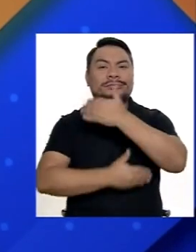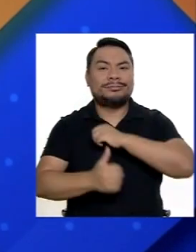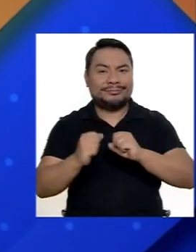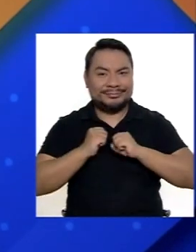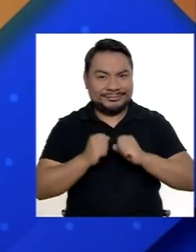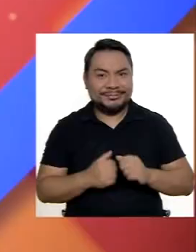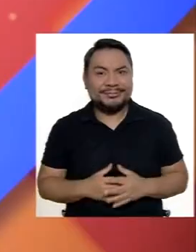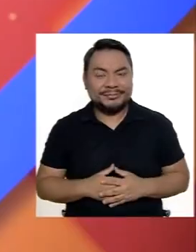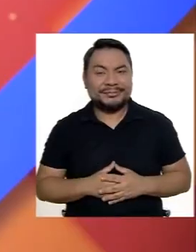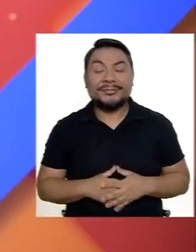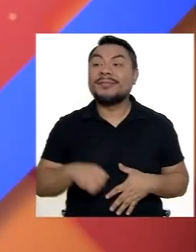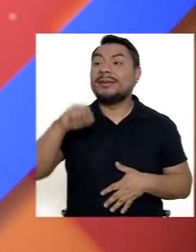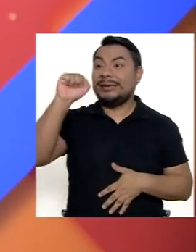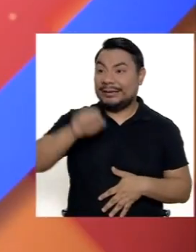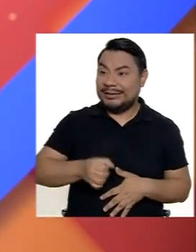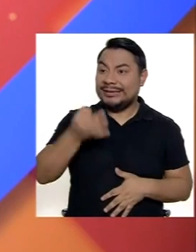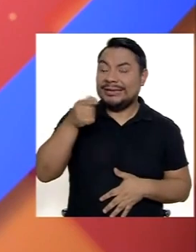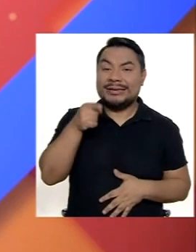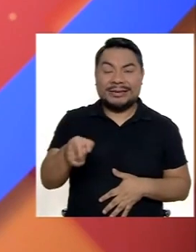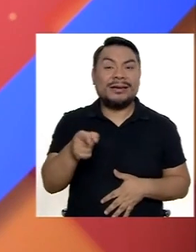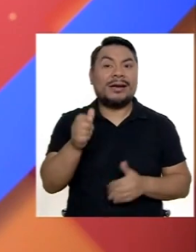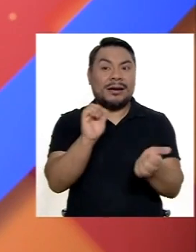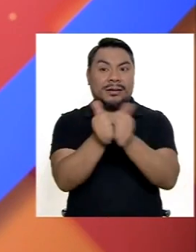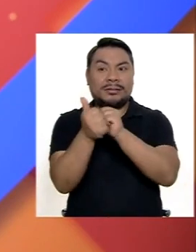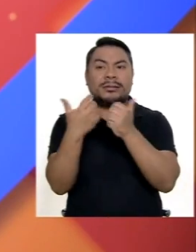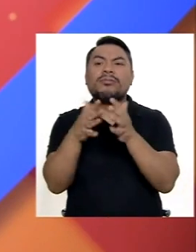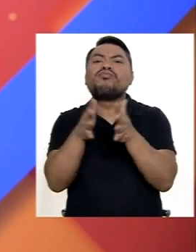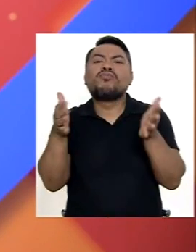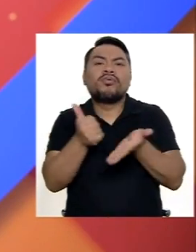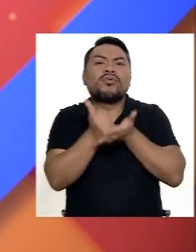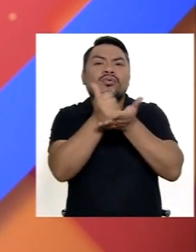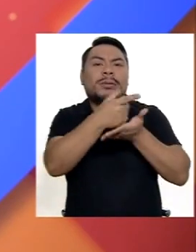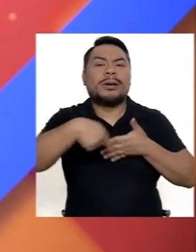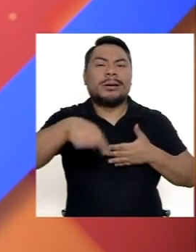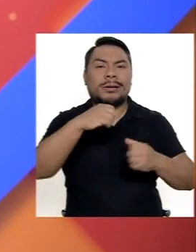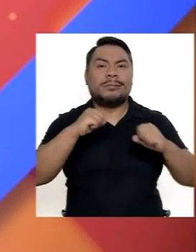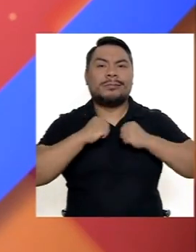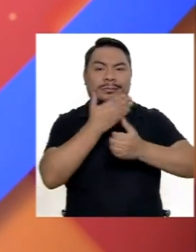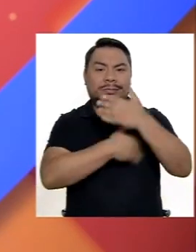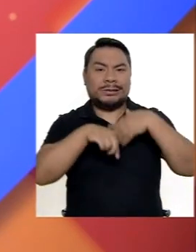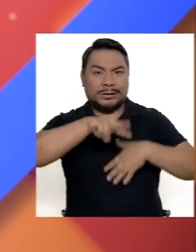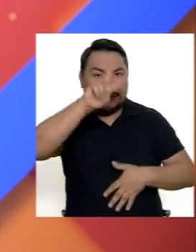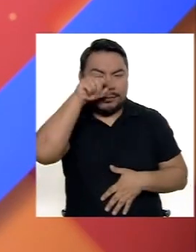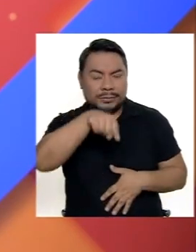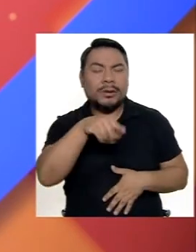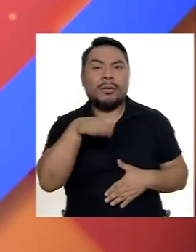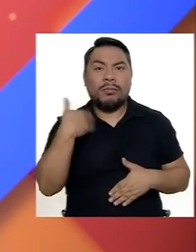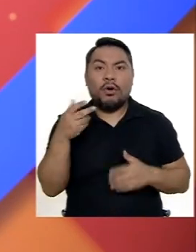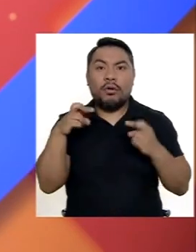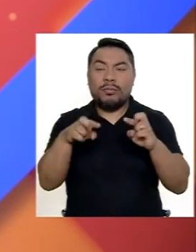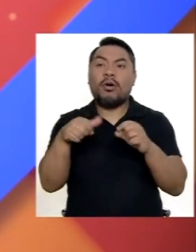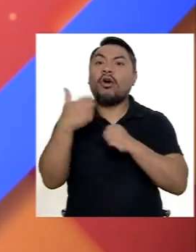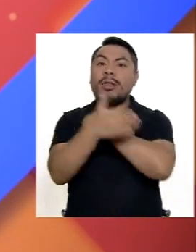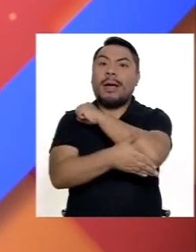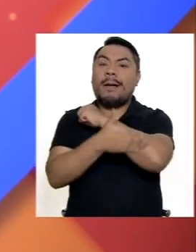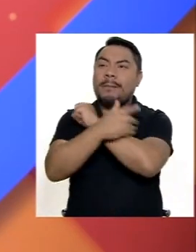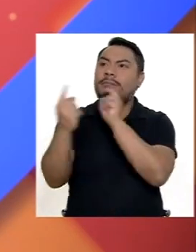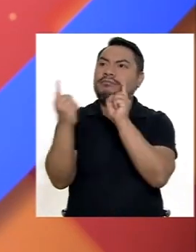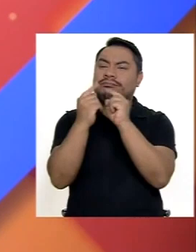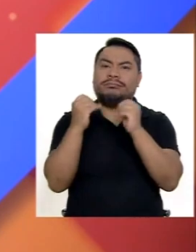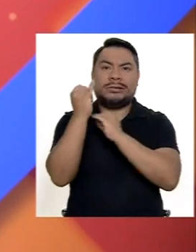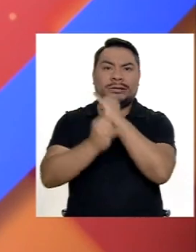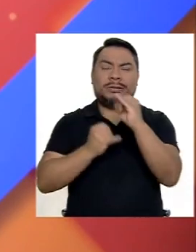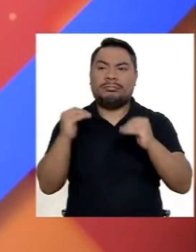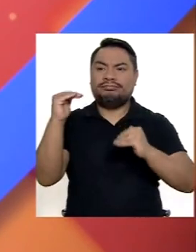Paratletismo Cierto Gina Este tipo de eventos son de mucha ayuda Para nuestros paratletas Quienes tienen la oportunidad De medirse con paratletas